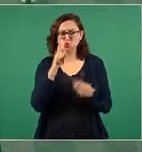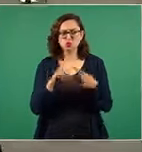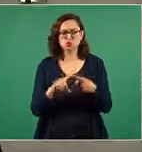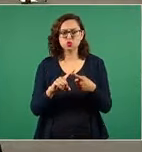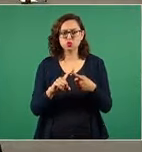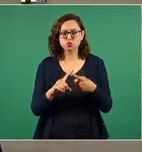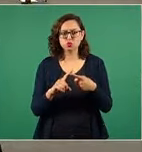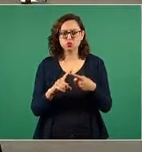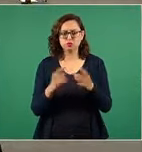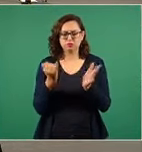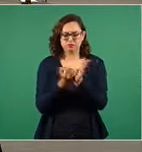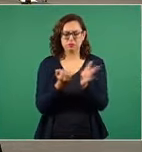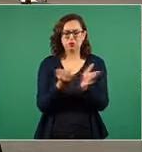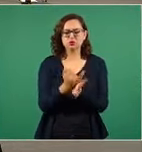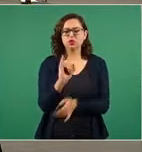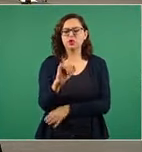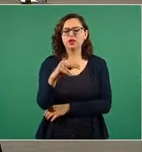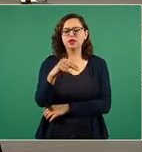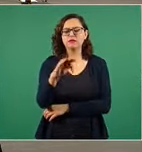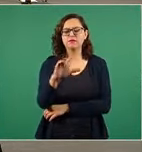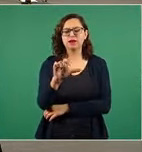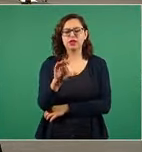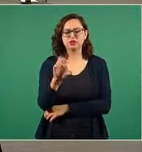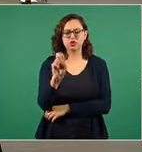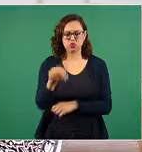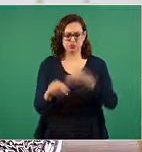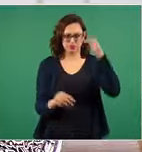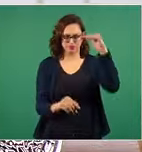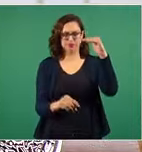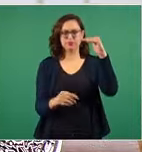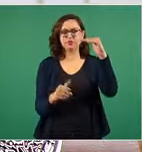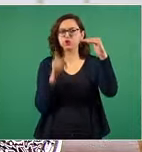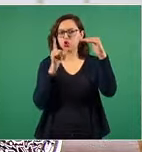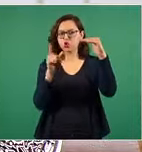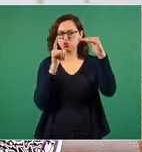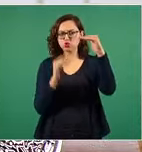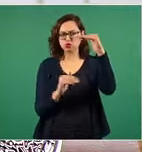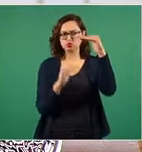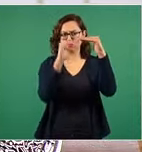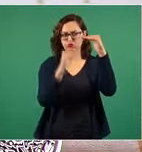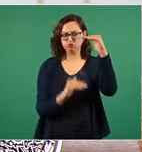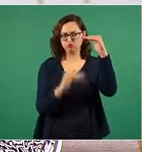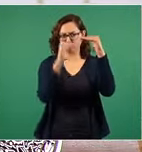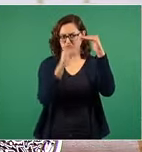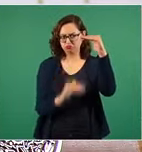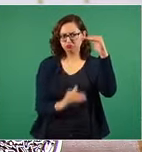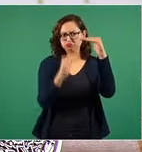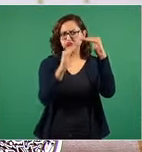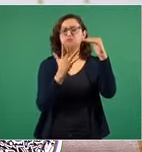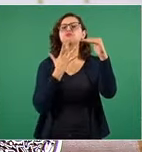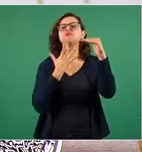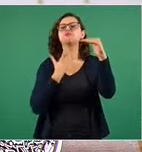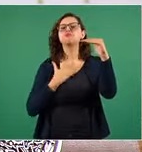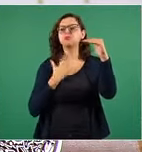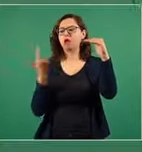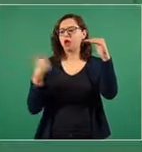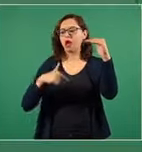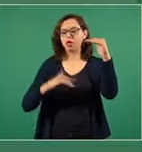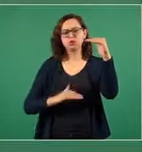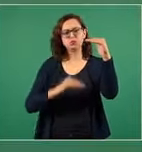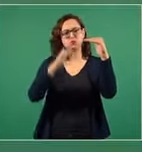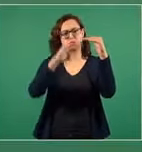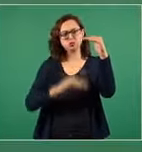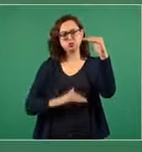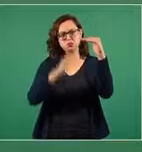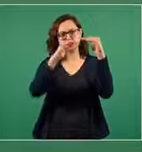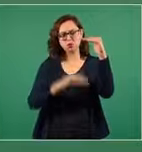se mantiene abajo de la inflación siempre no aumenta el precio de las gasolinas se mantiene abajo de la inflación no aumenta el precio